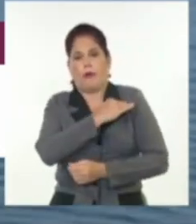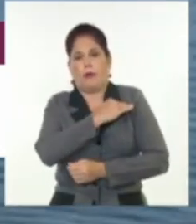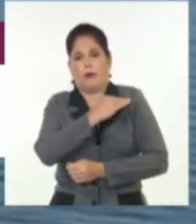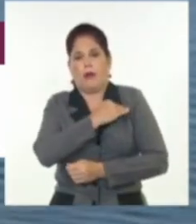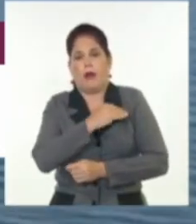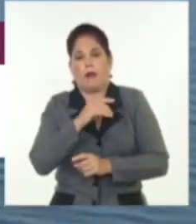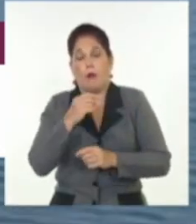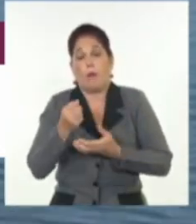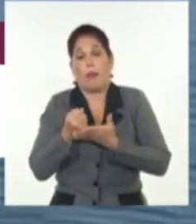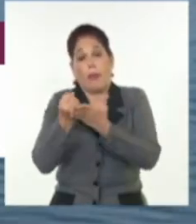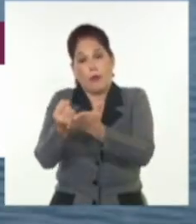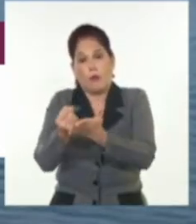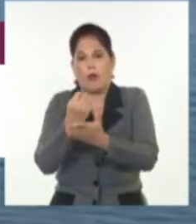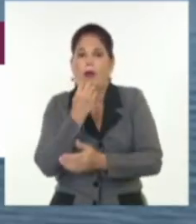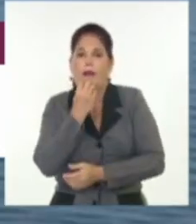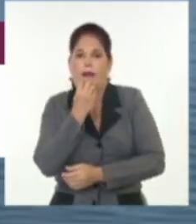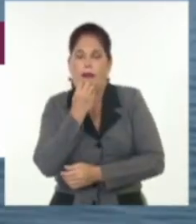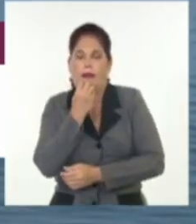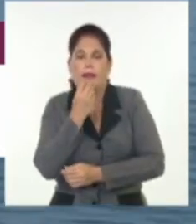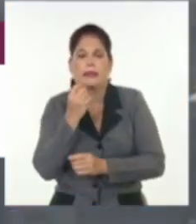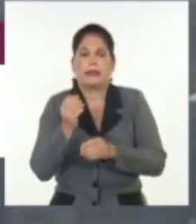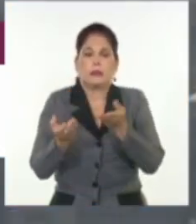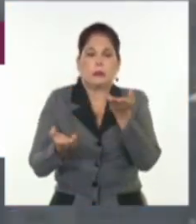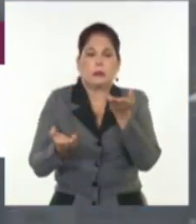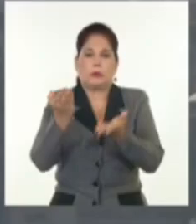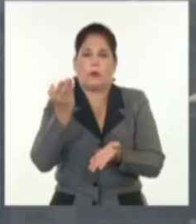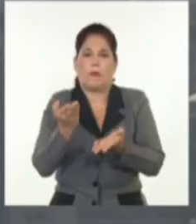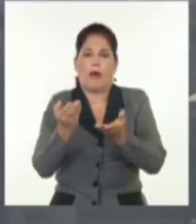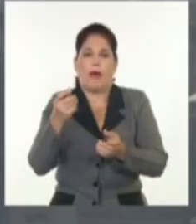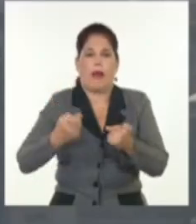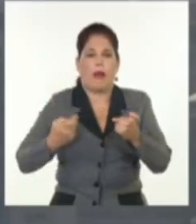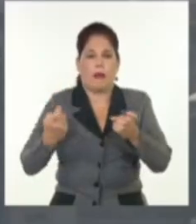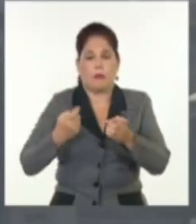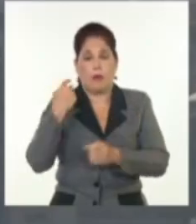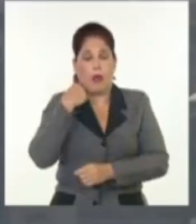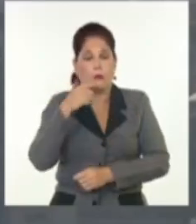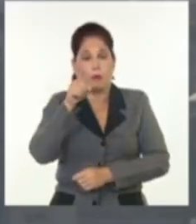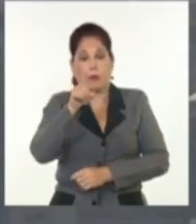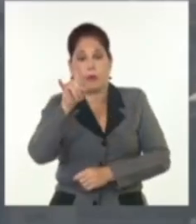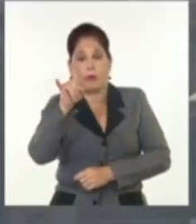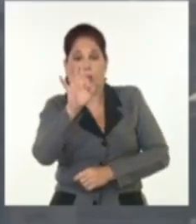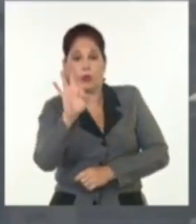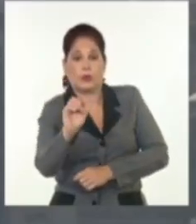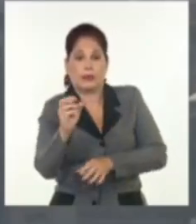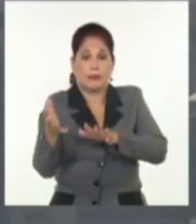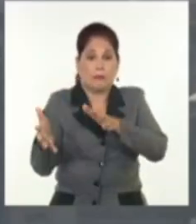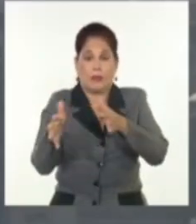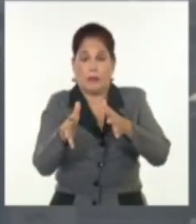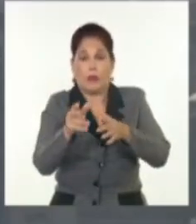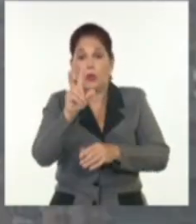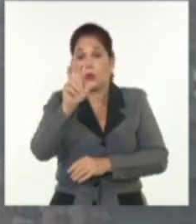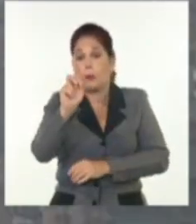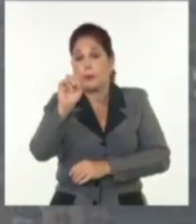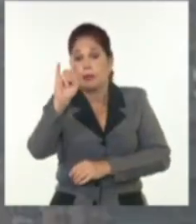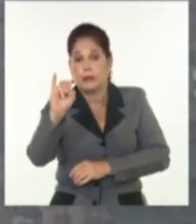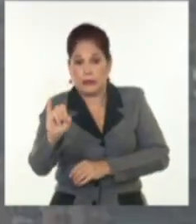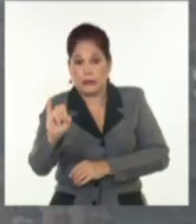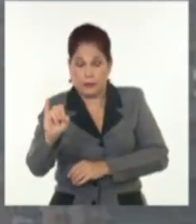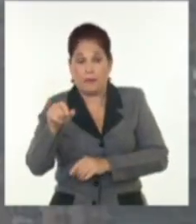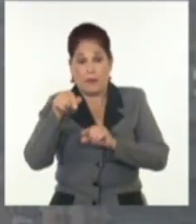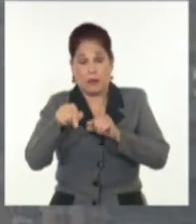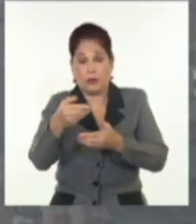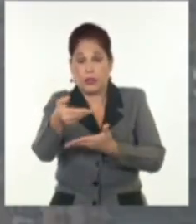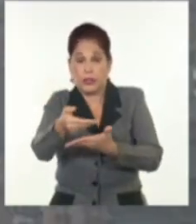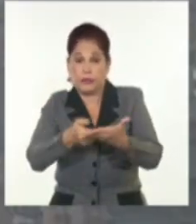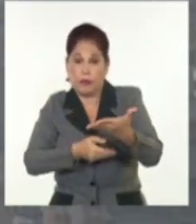sionistas si se compara con los capítulos de esta guerra en los años 80 del pasado siglo y en el 2006. El informe